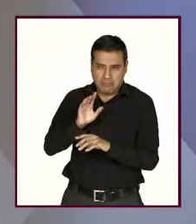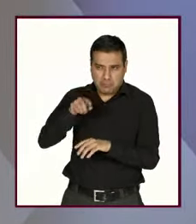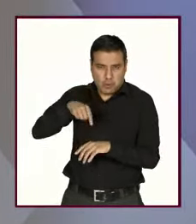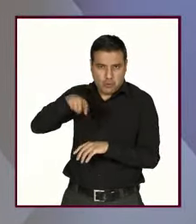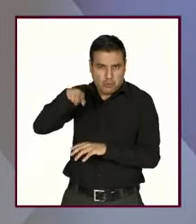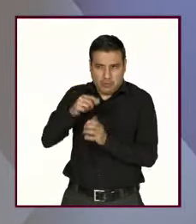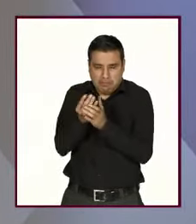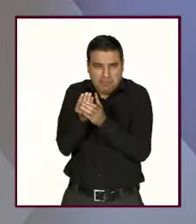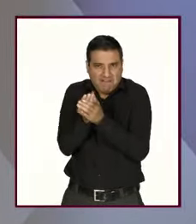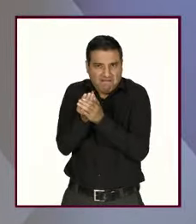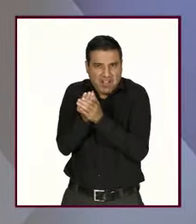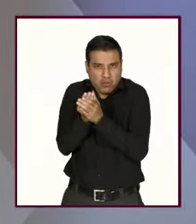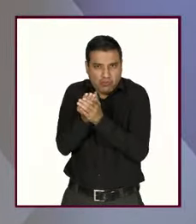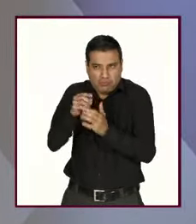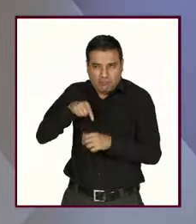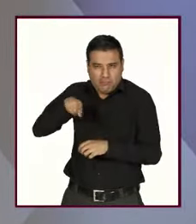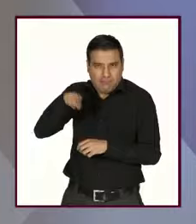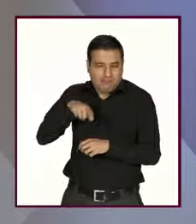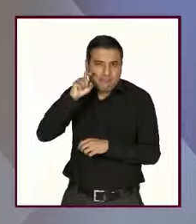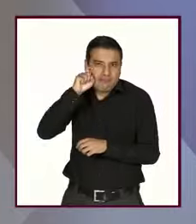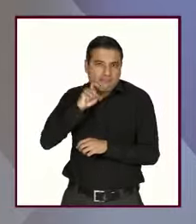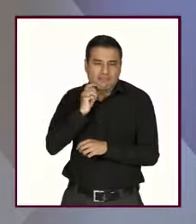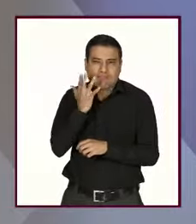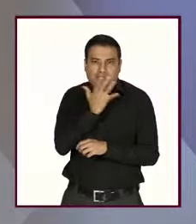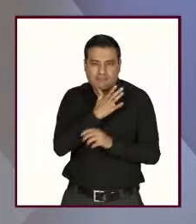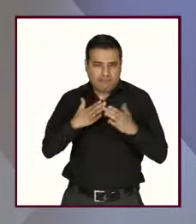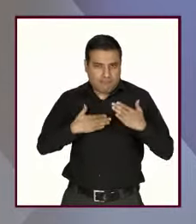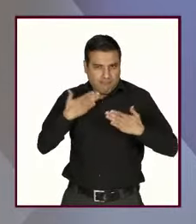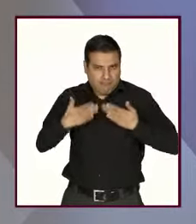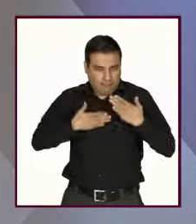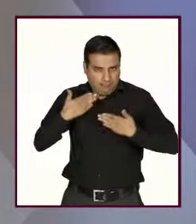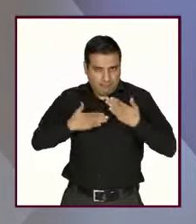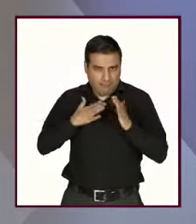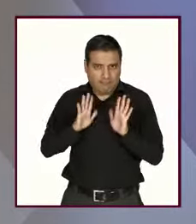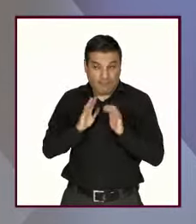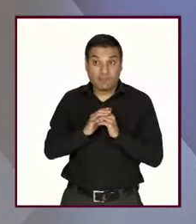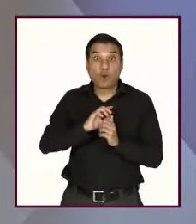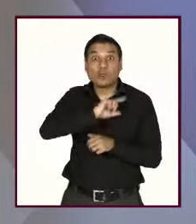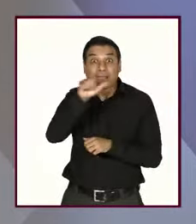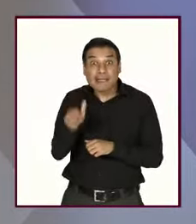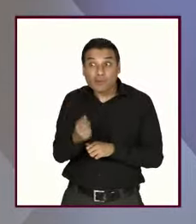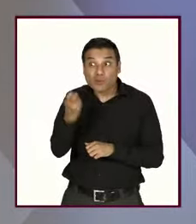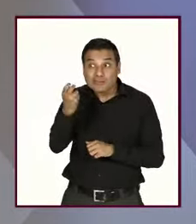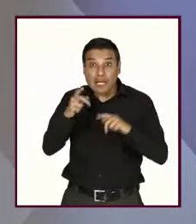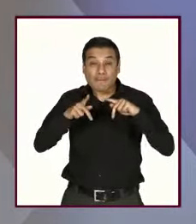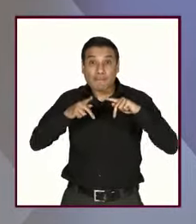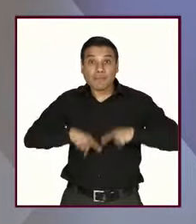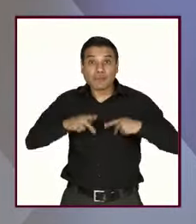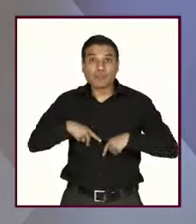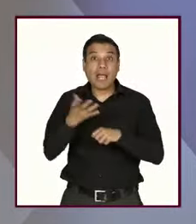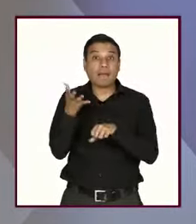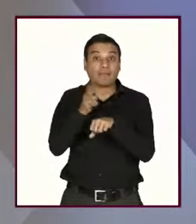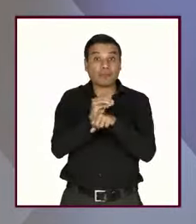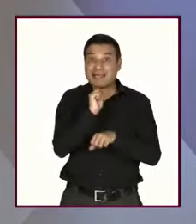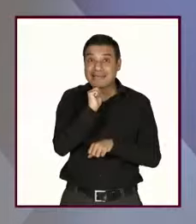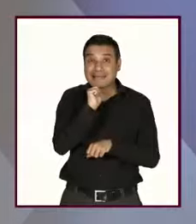de disfrutar un tema de sexualidad, y lo difunde a otras personas, a páginas de internet, a